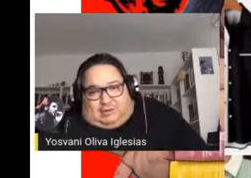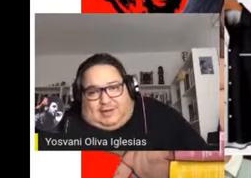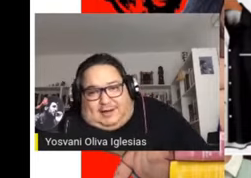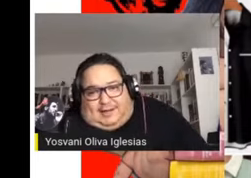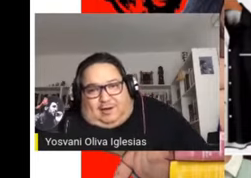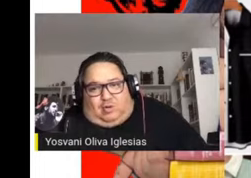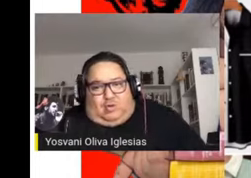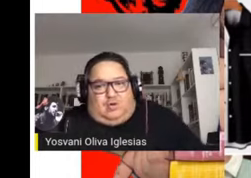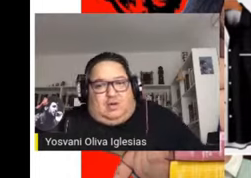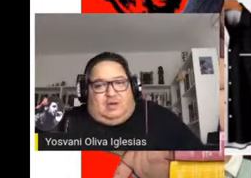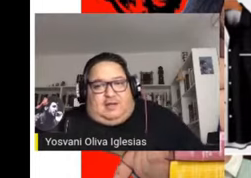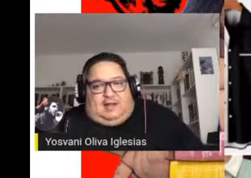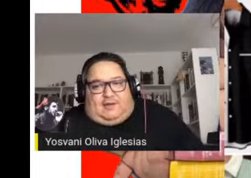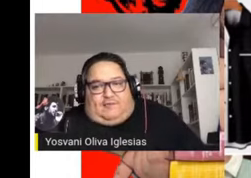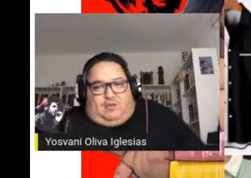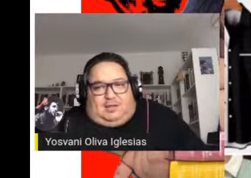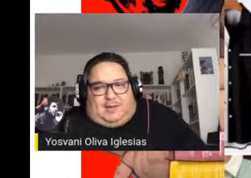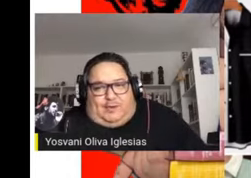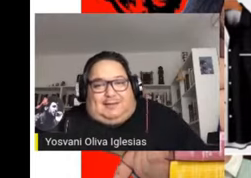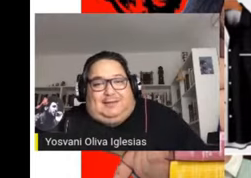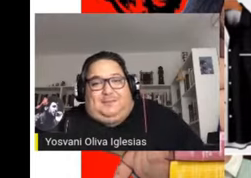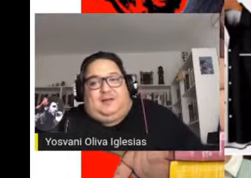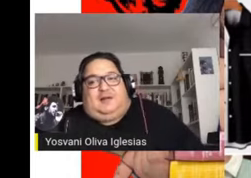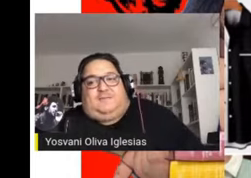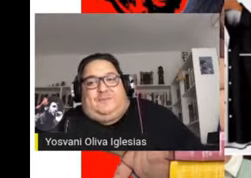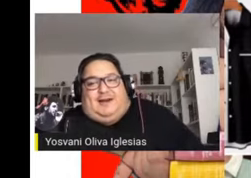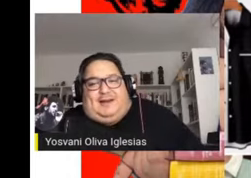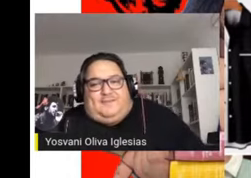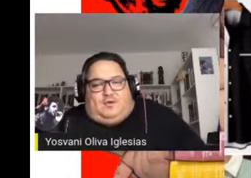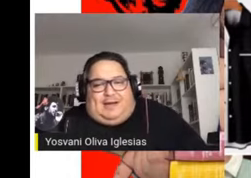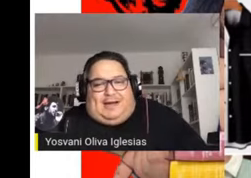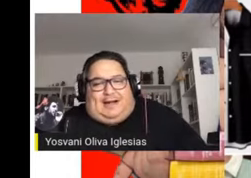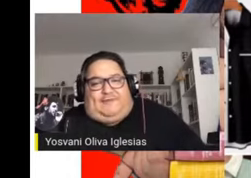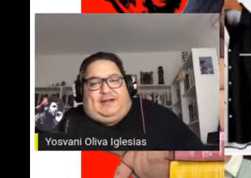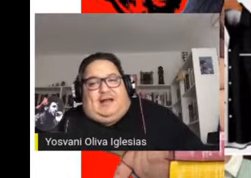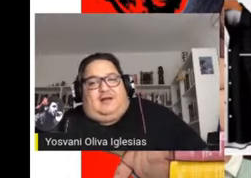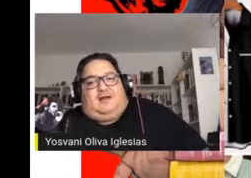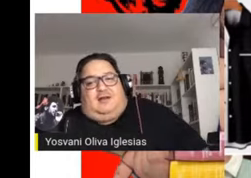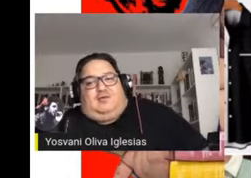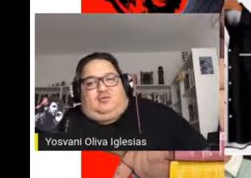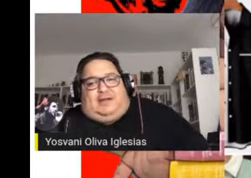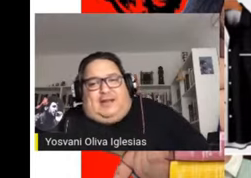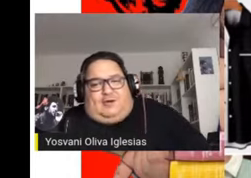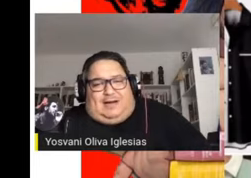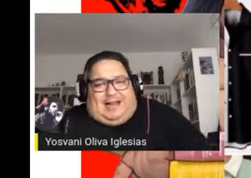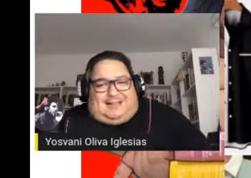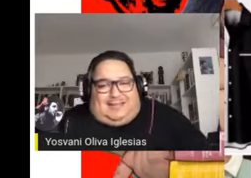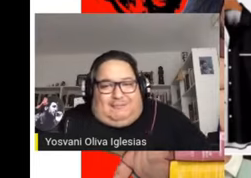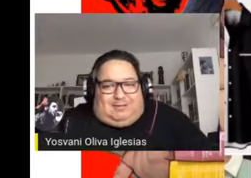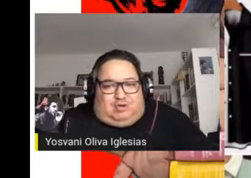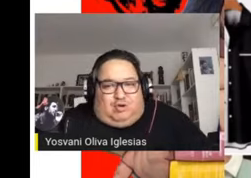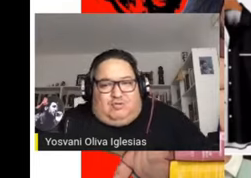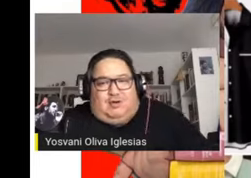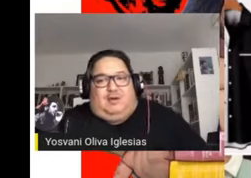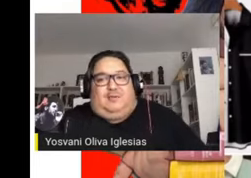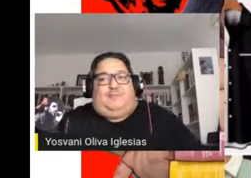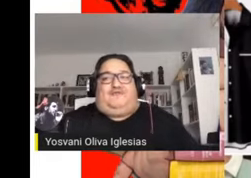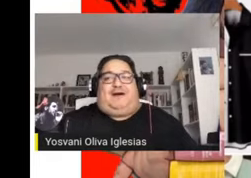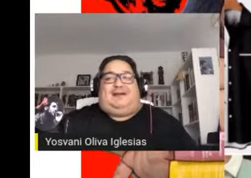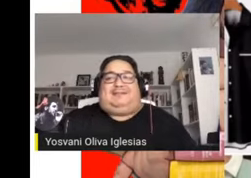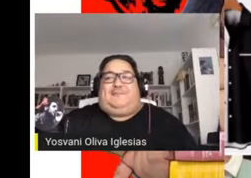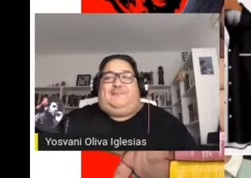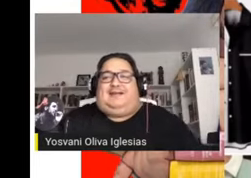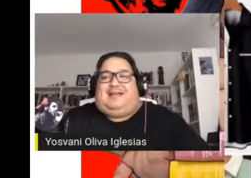uruguayo José Enrique Rodó y refundidas por el Antisperialismo de la Guerra Fría, nutrieron esa visión